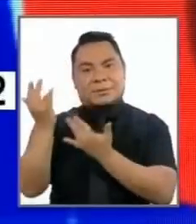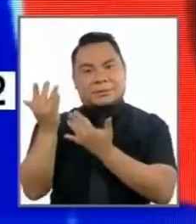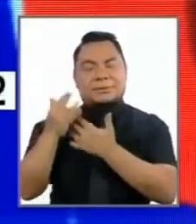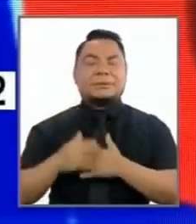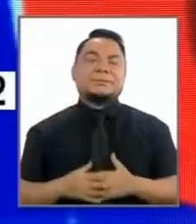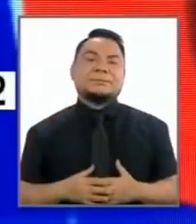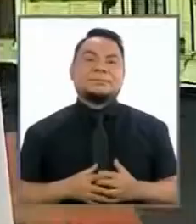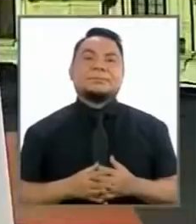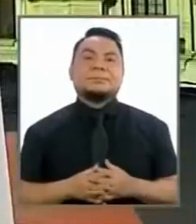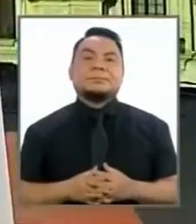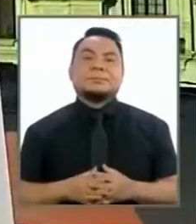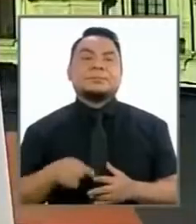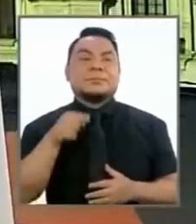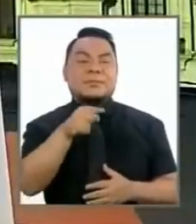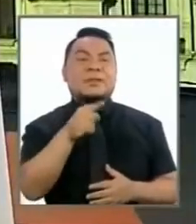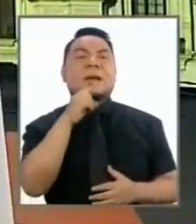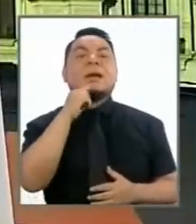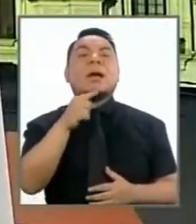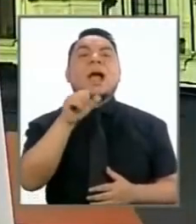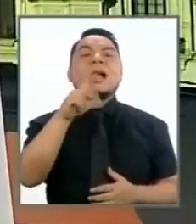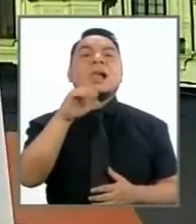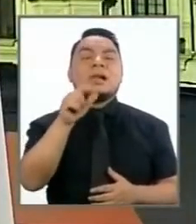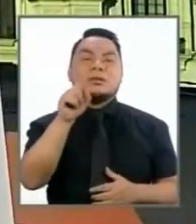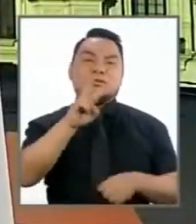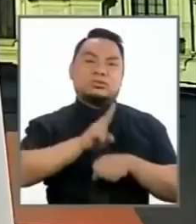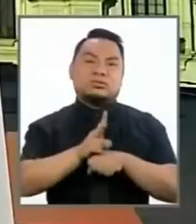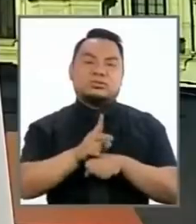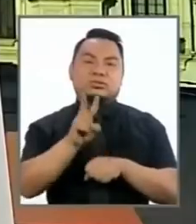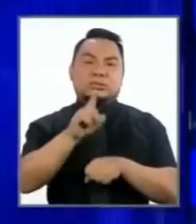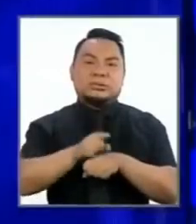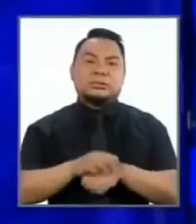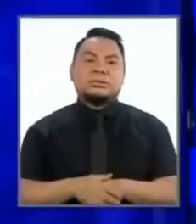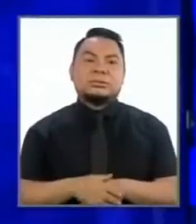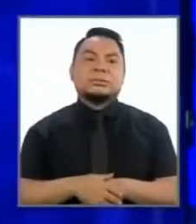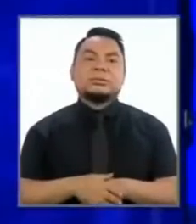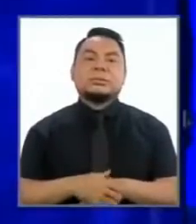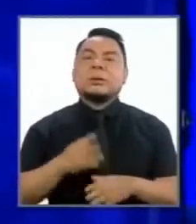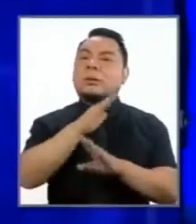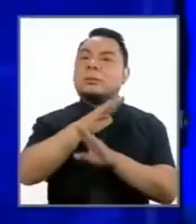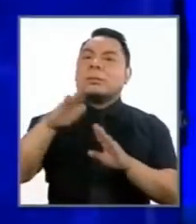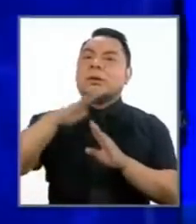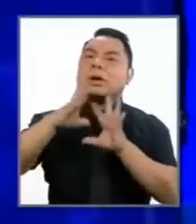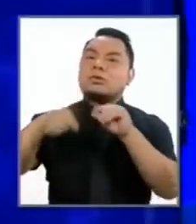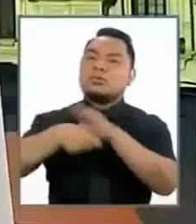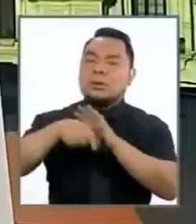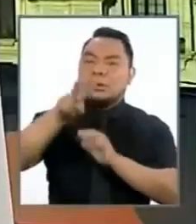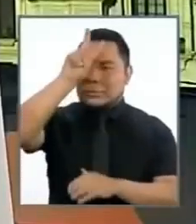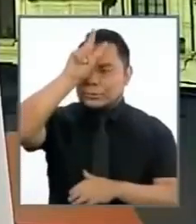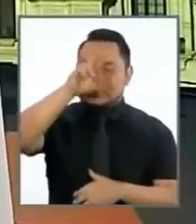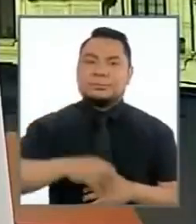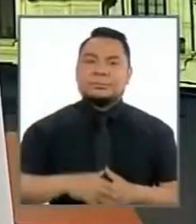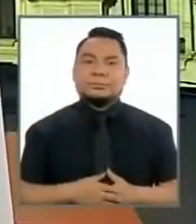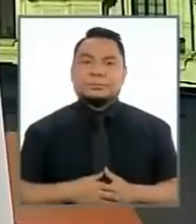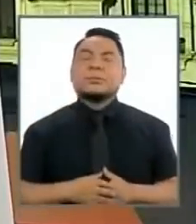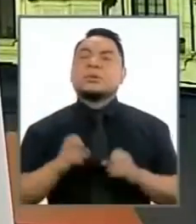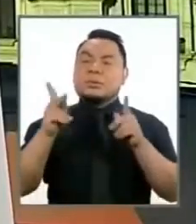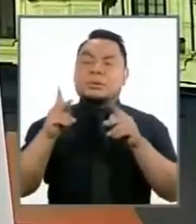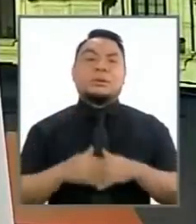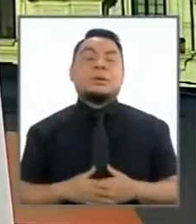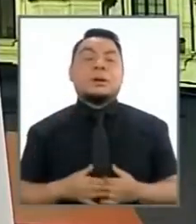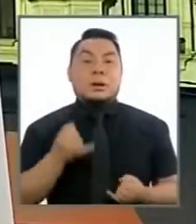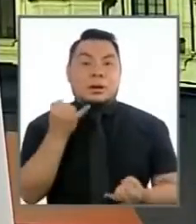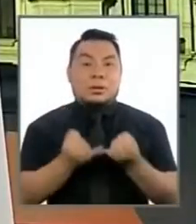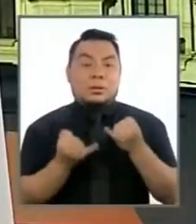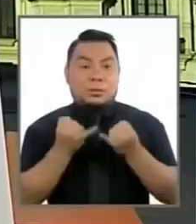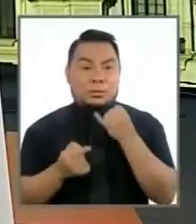gracias dos segundos tiene el señor López Aleaga para ser equitativo dos segundos corrupción en el Perú muy bien vamos entonces a